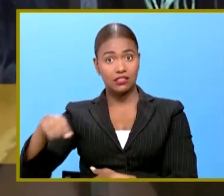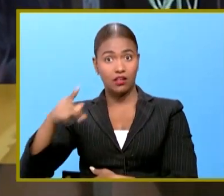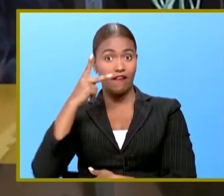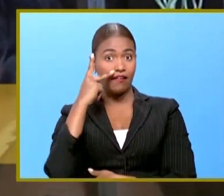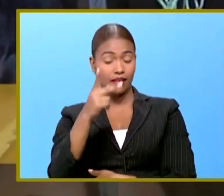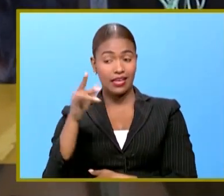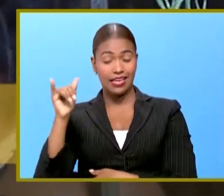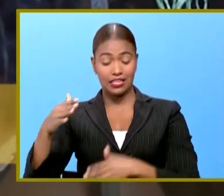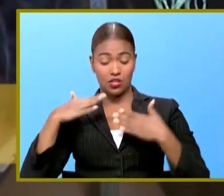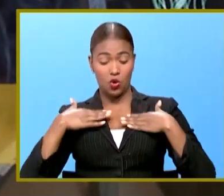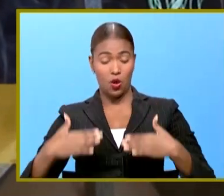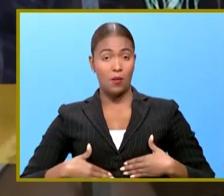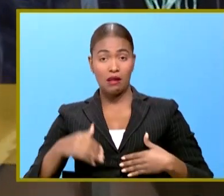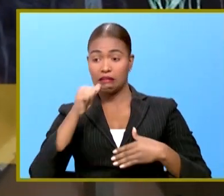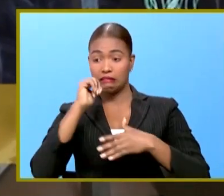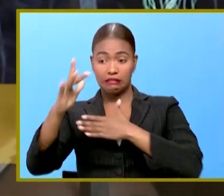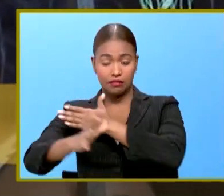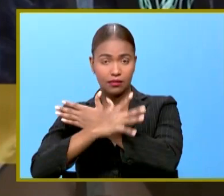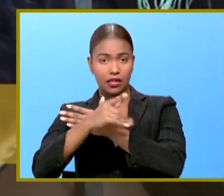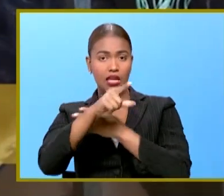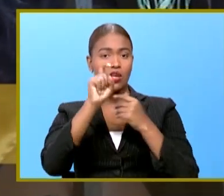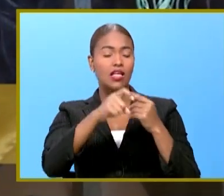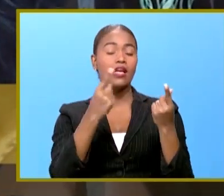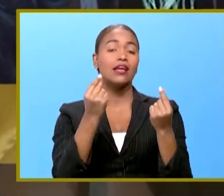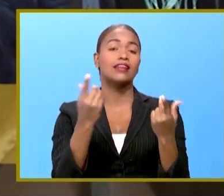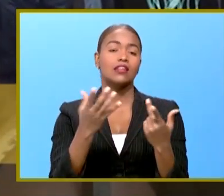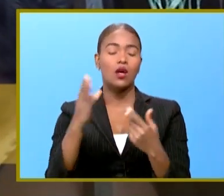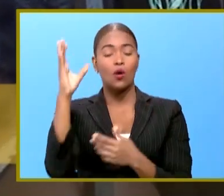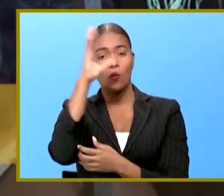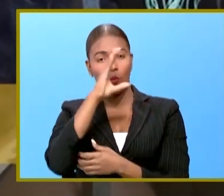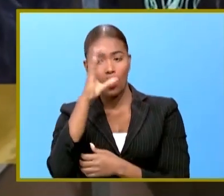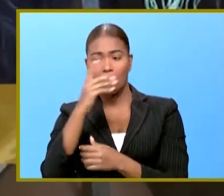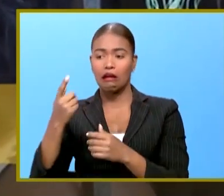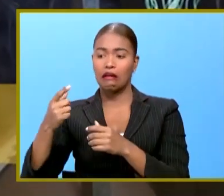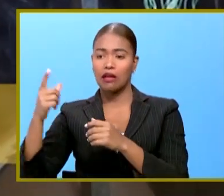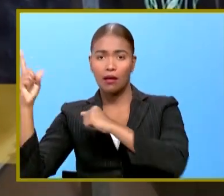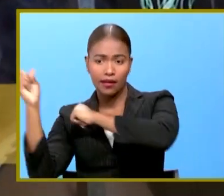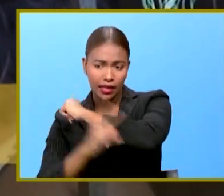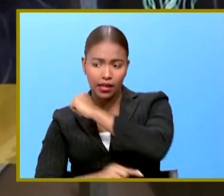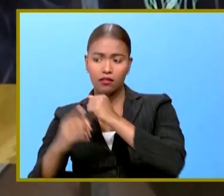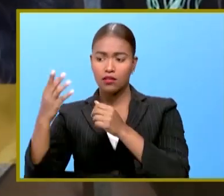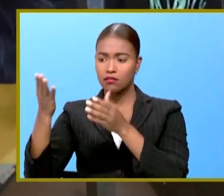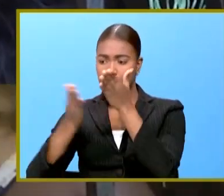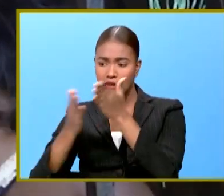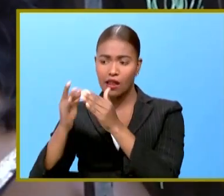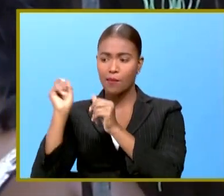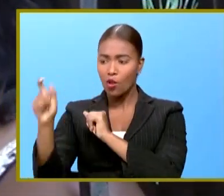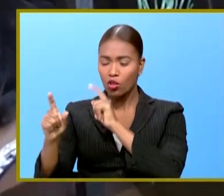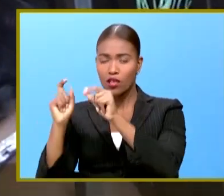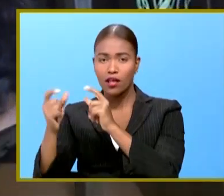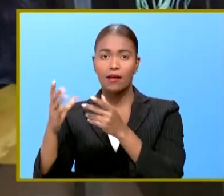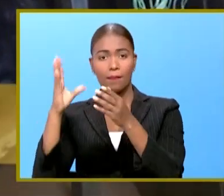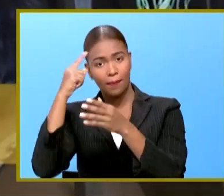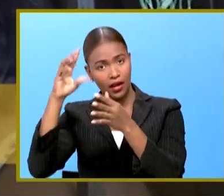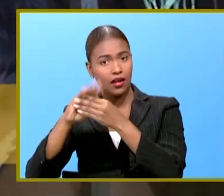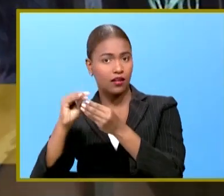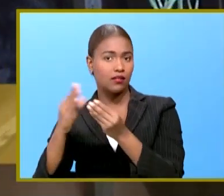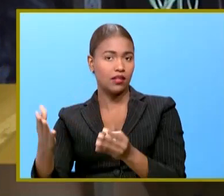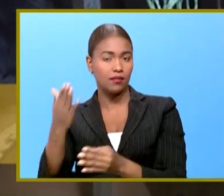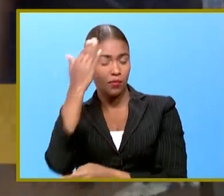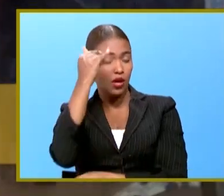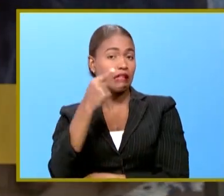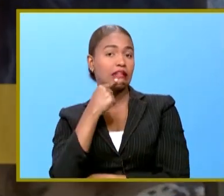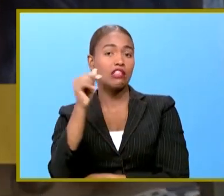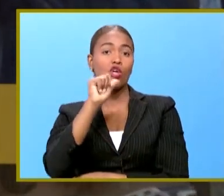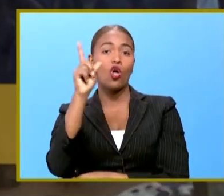que ese cadáver no estaba en el mar ¿cuál fue el deber de ellos? de torturarlo de hablar ponerla a leer y ponerlo a hacer que hable realmente que diga